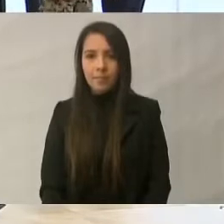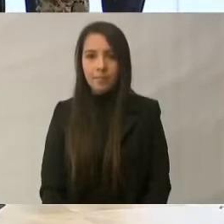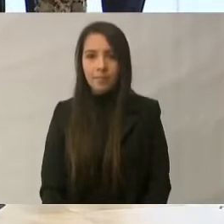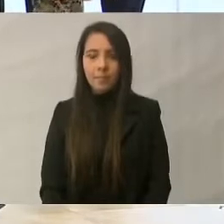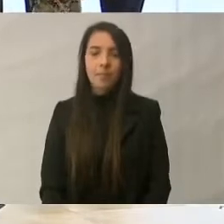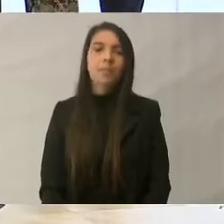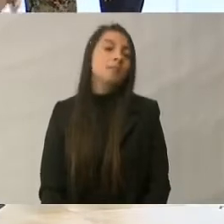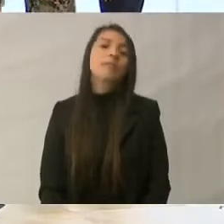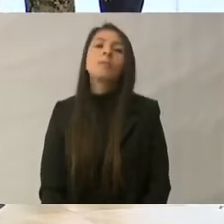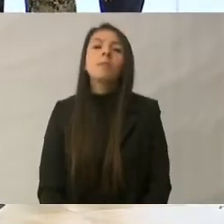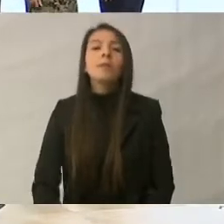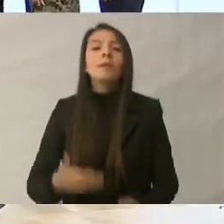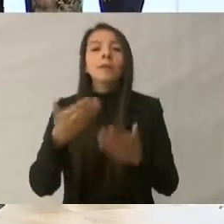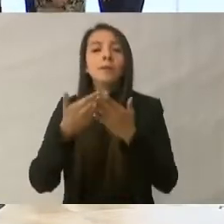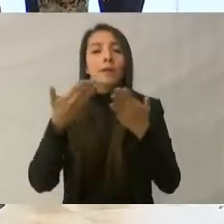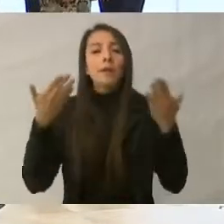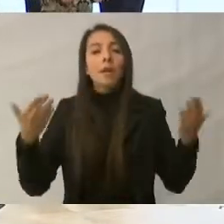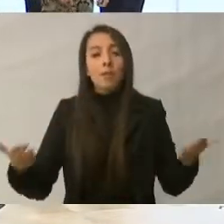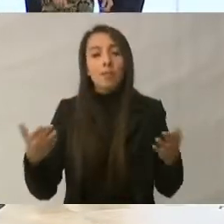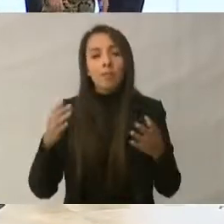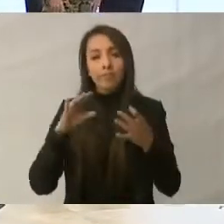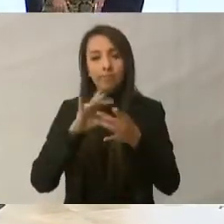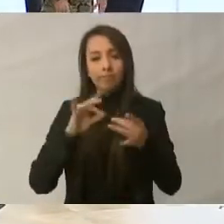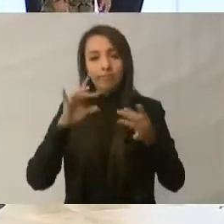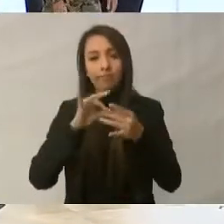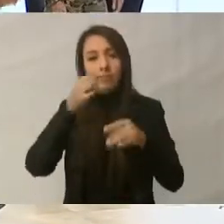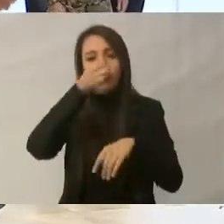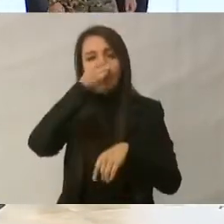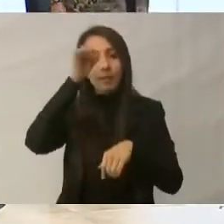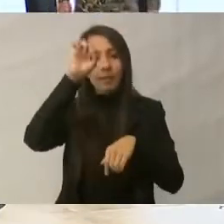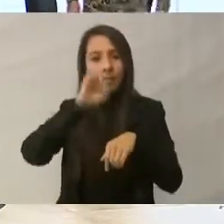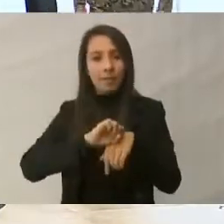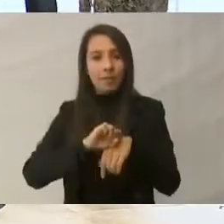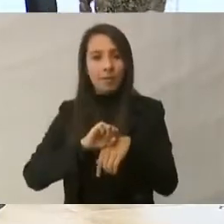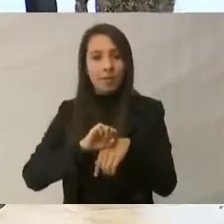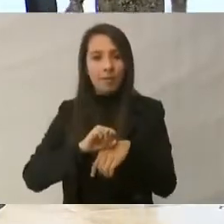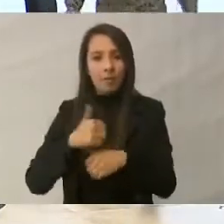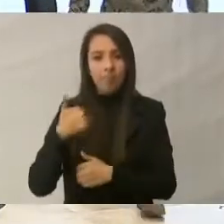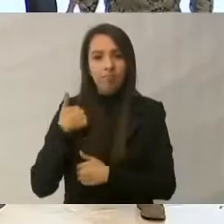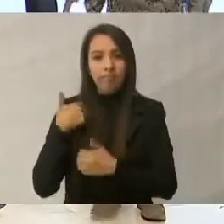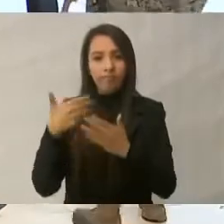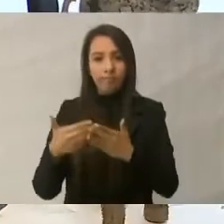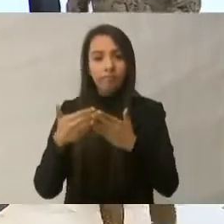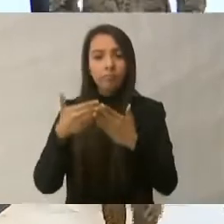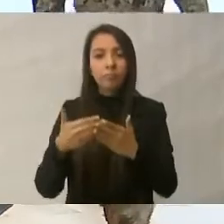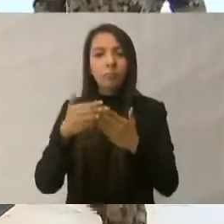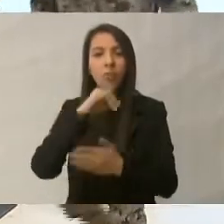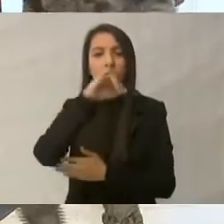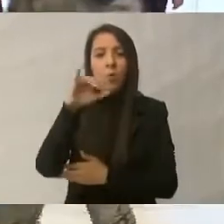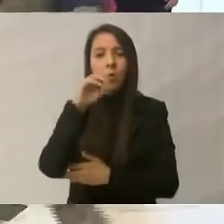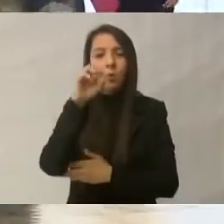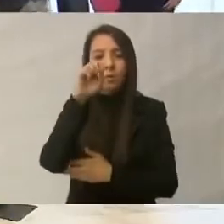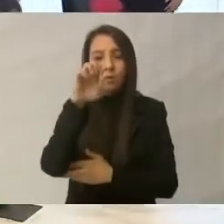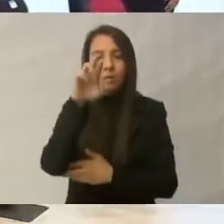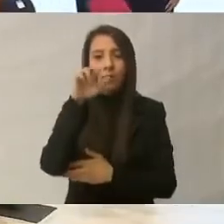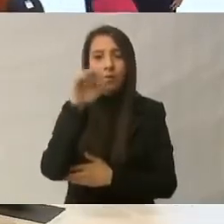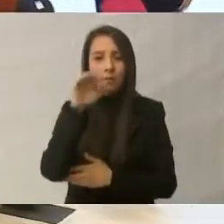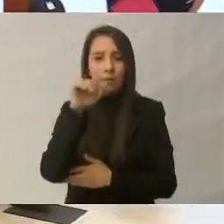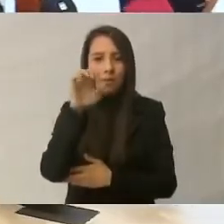Enseguida, hace uso de la palabra el secretario de Marina, almirante José Rafael Ojeda Durán.